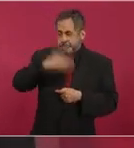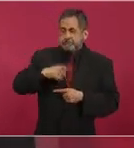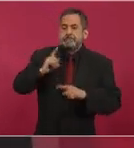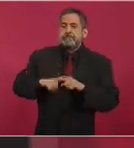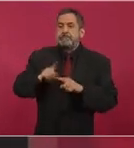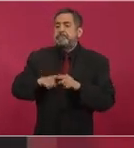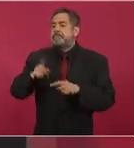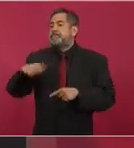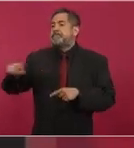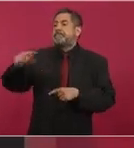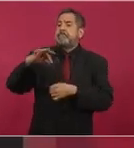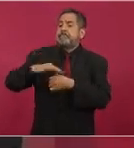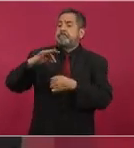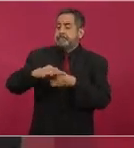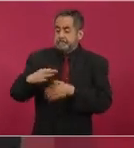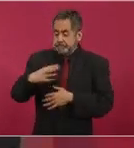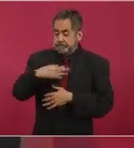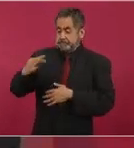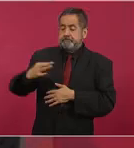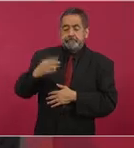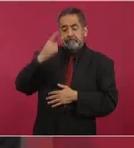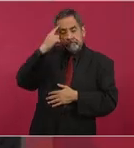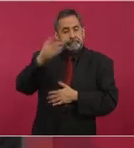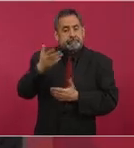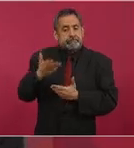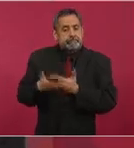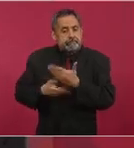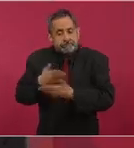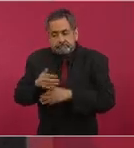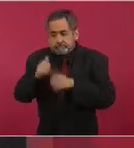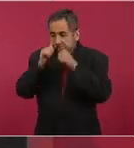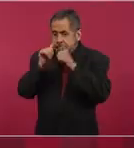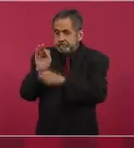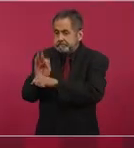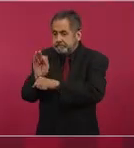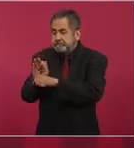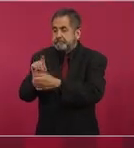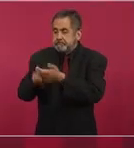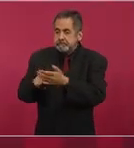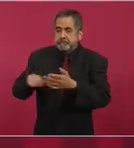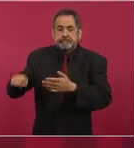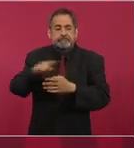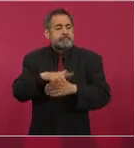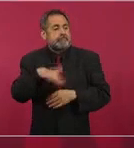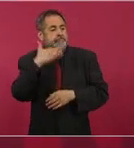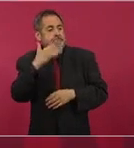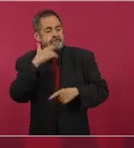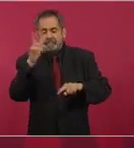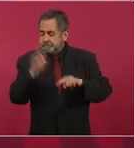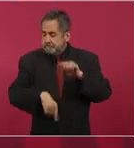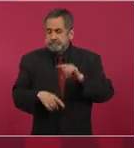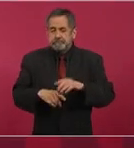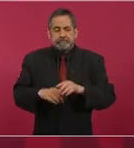para servir al pueblo, para acabar con la corrupción, para acabar con la impunidad,